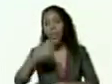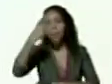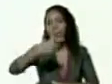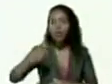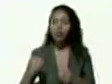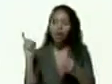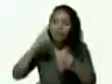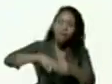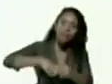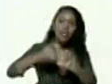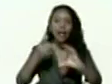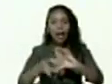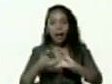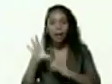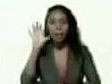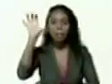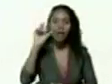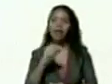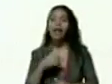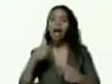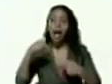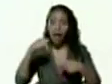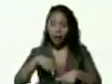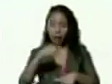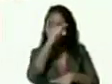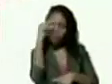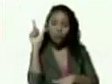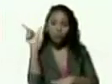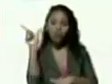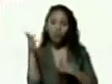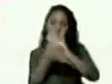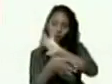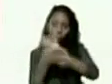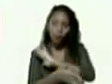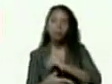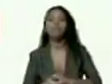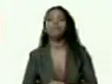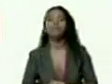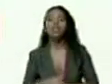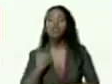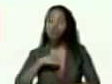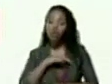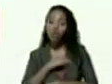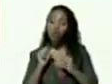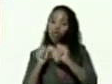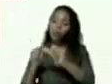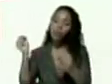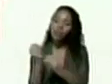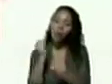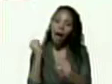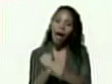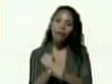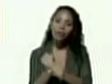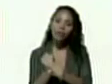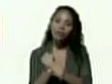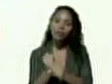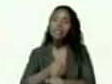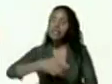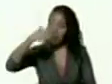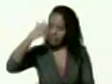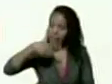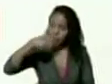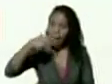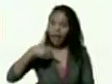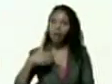Partido Socialista Unido de Venezuela nosotros estamos trabajando en serio muy en serio